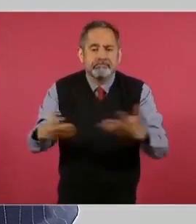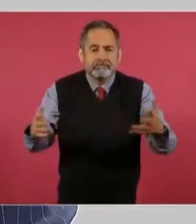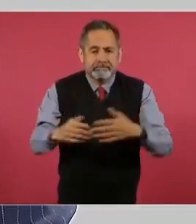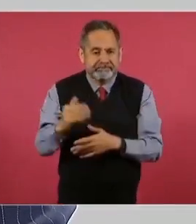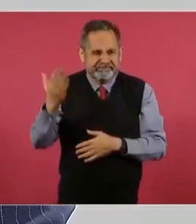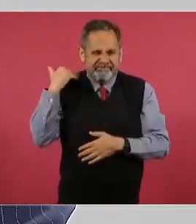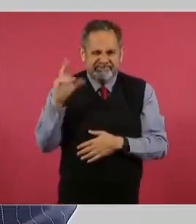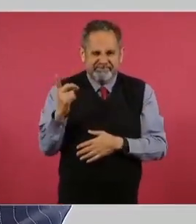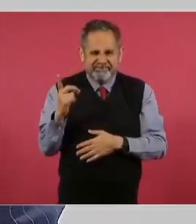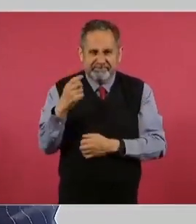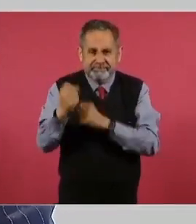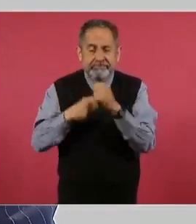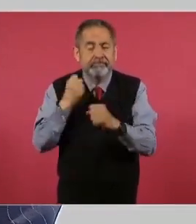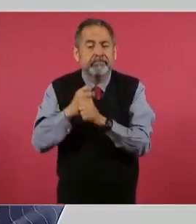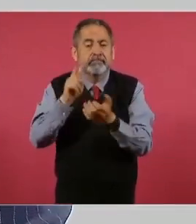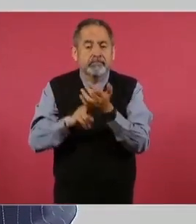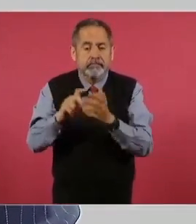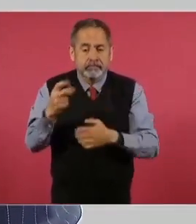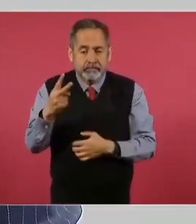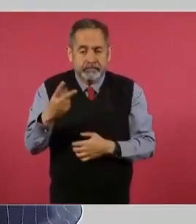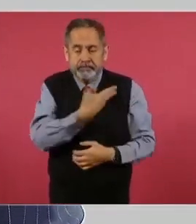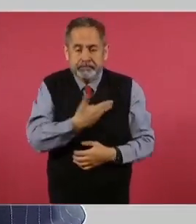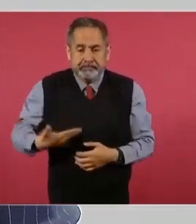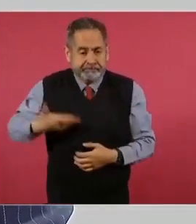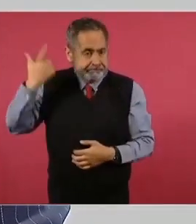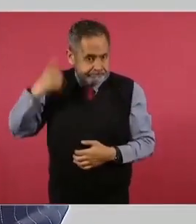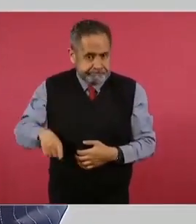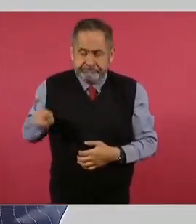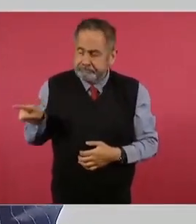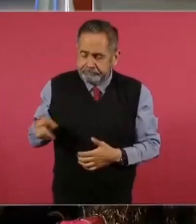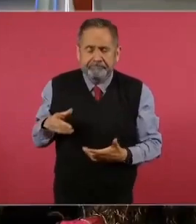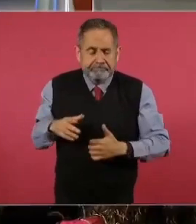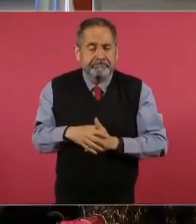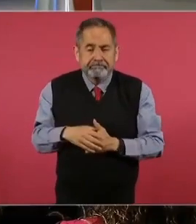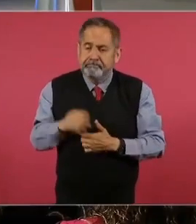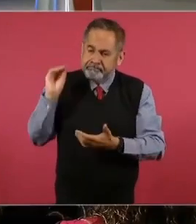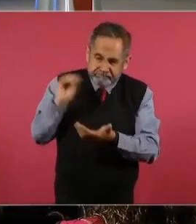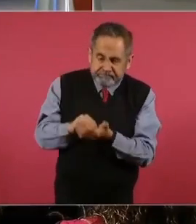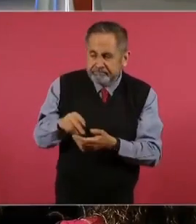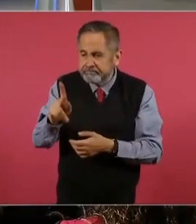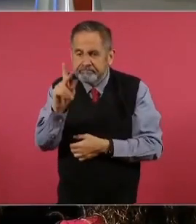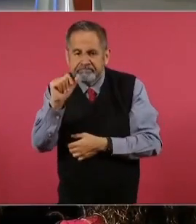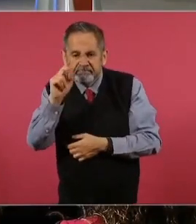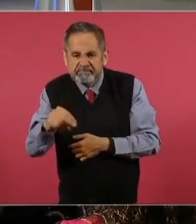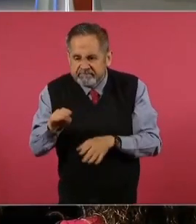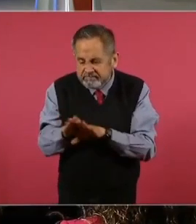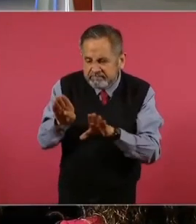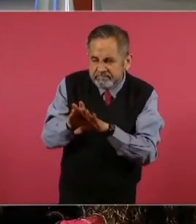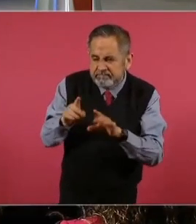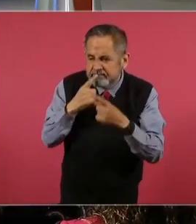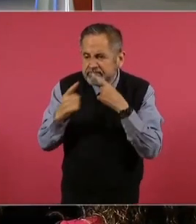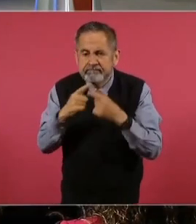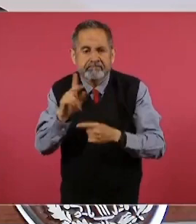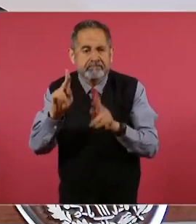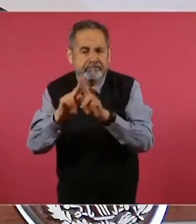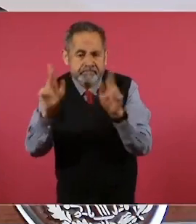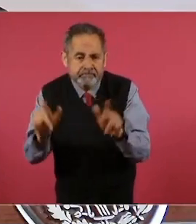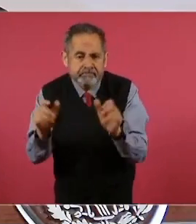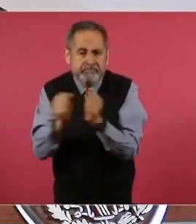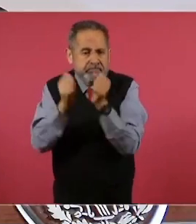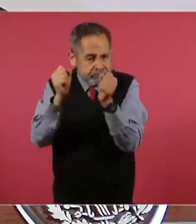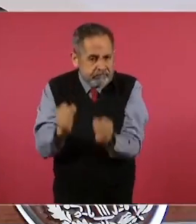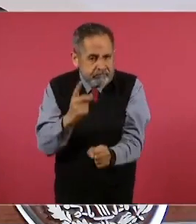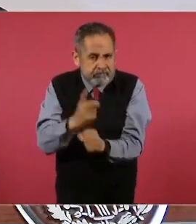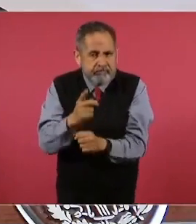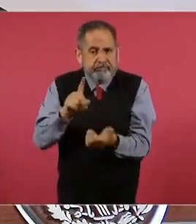veintidós, por instrucciones presidenciales, decíamos, se implementó la Estrategia Especial para la Construcción de Paz en